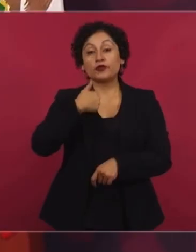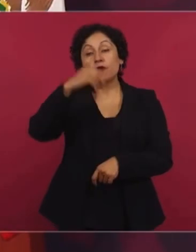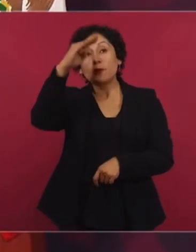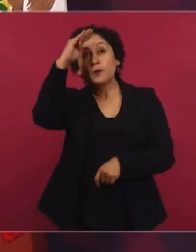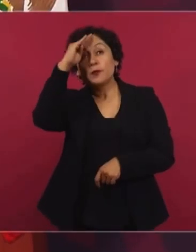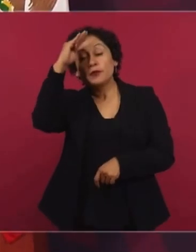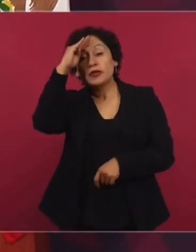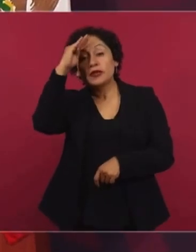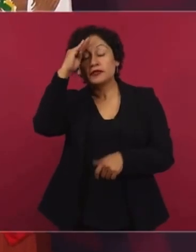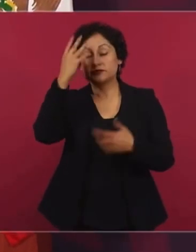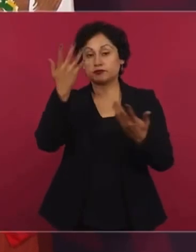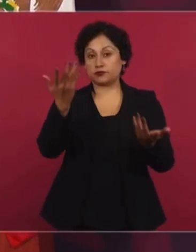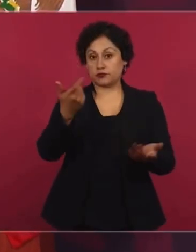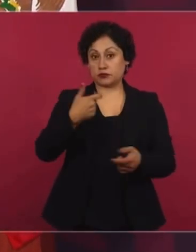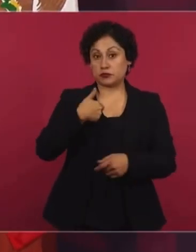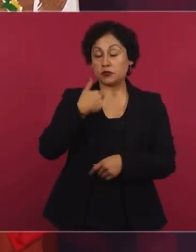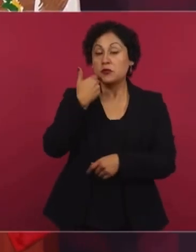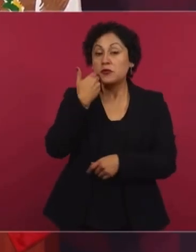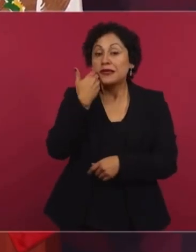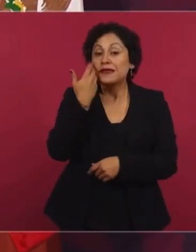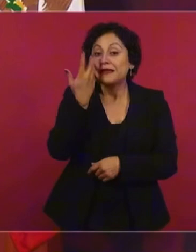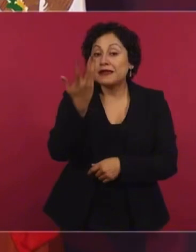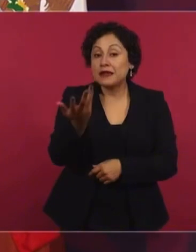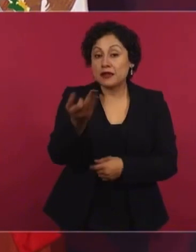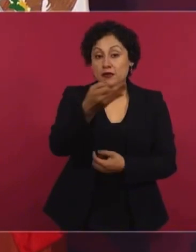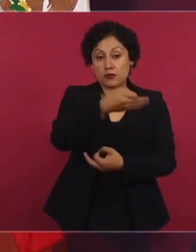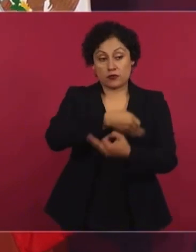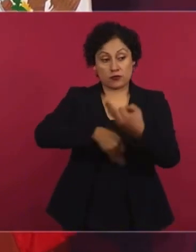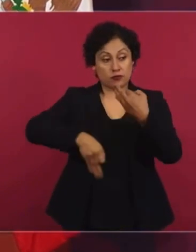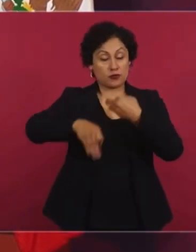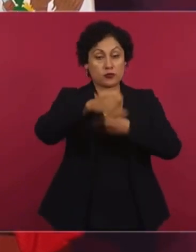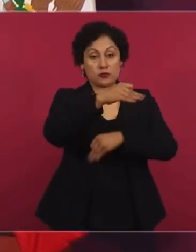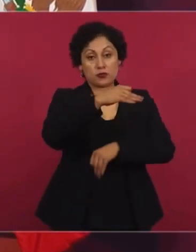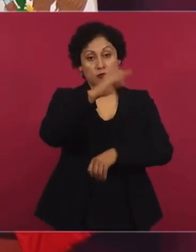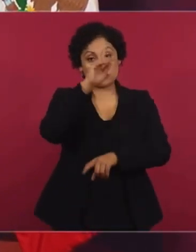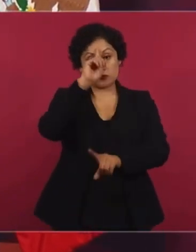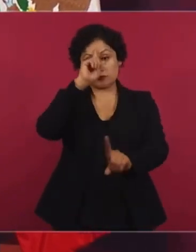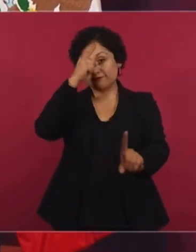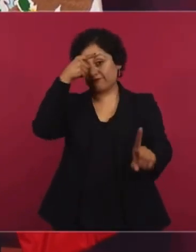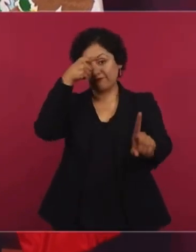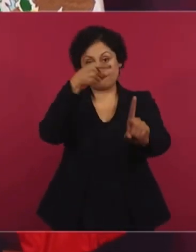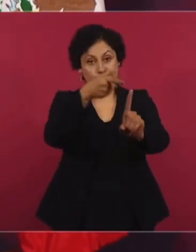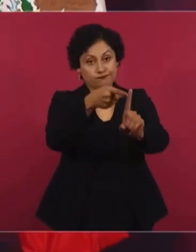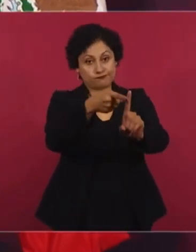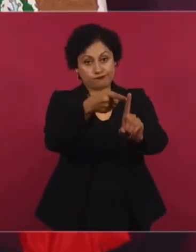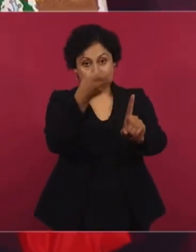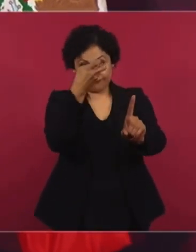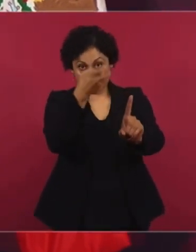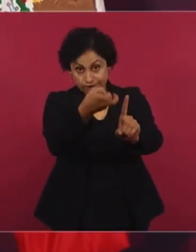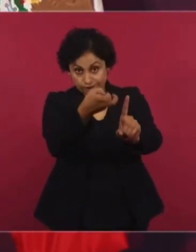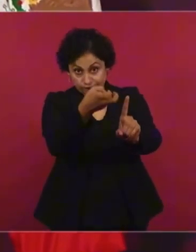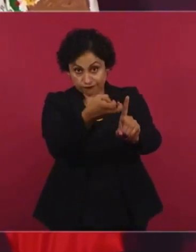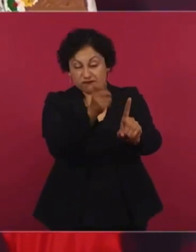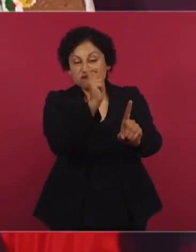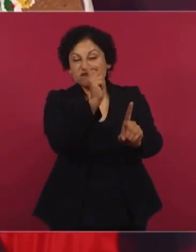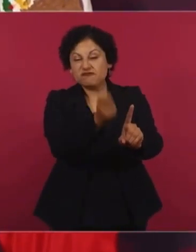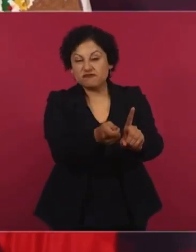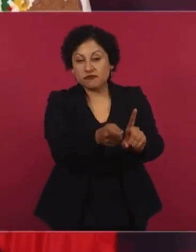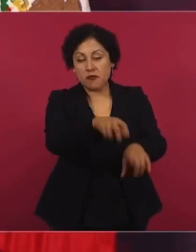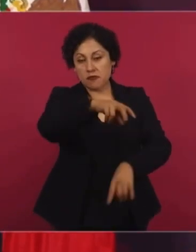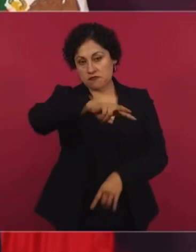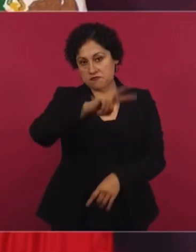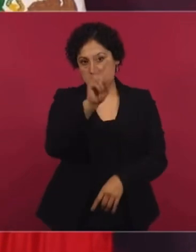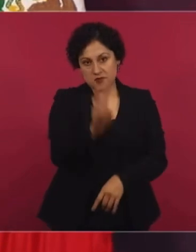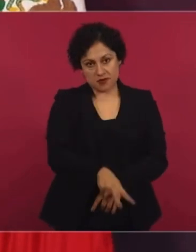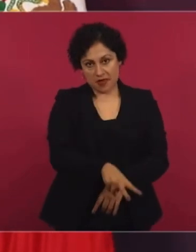y que nos apeguemos a la verdad. O sea,